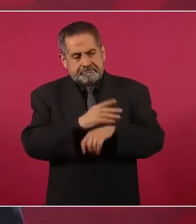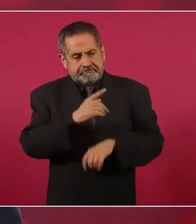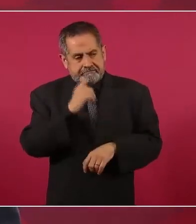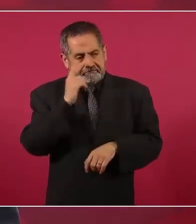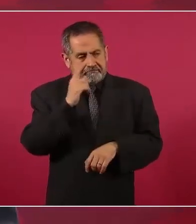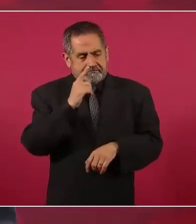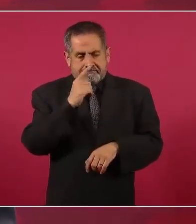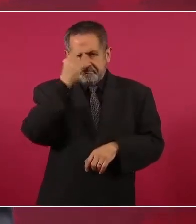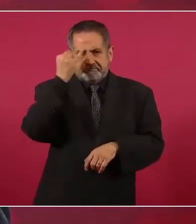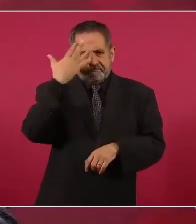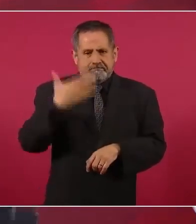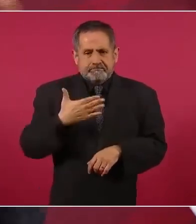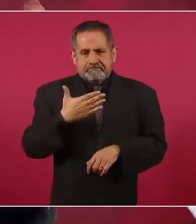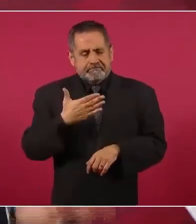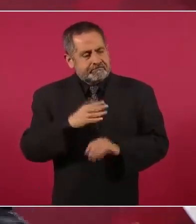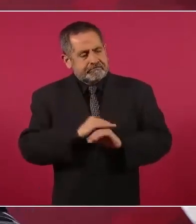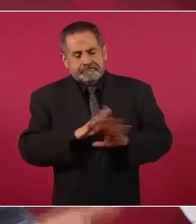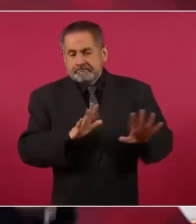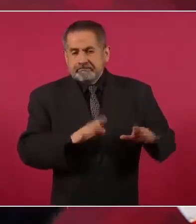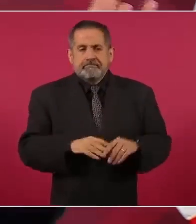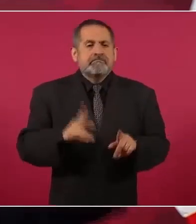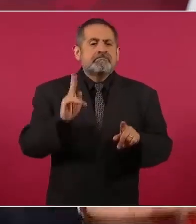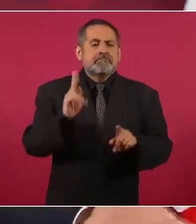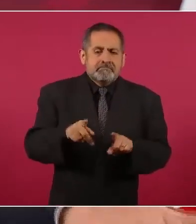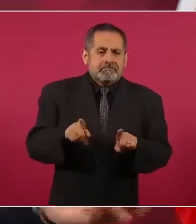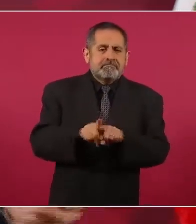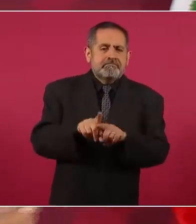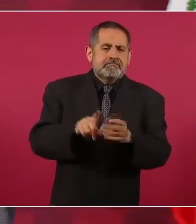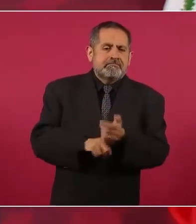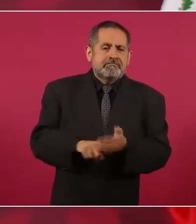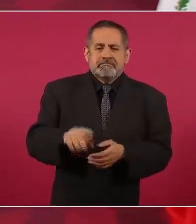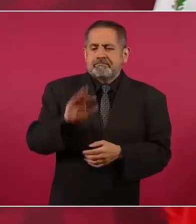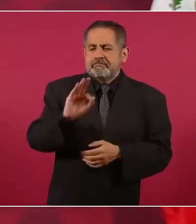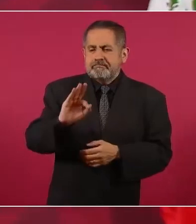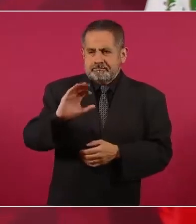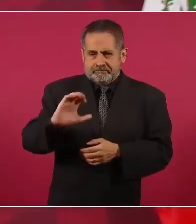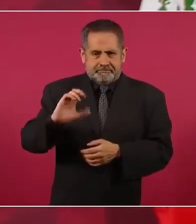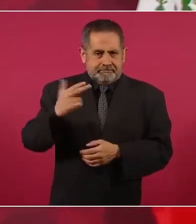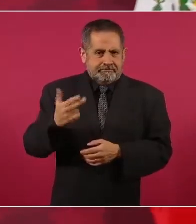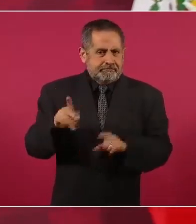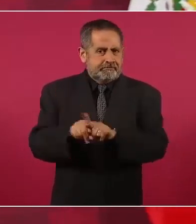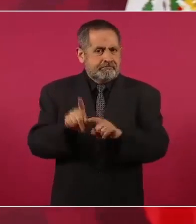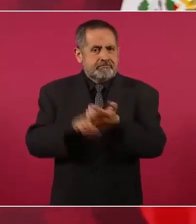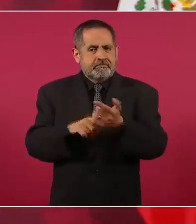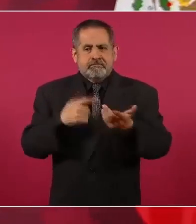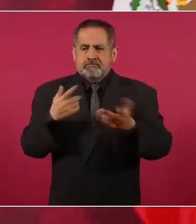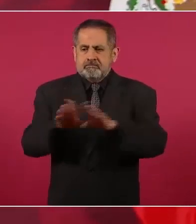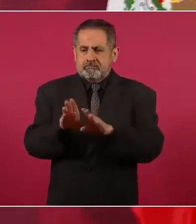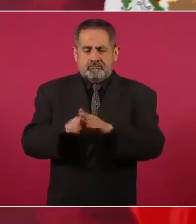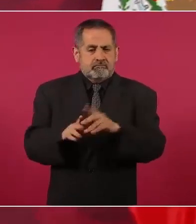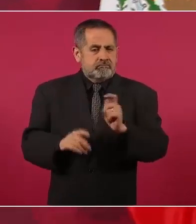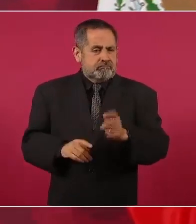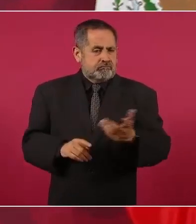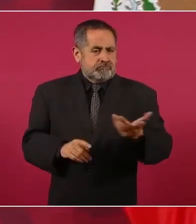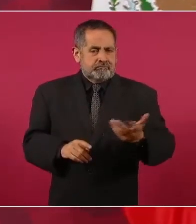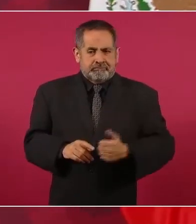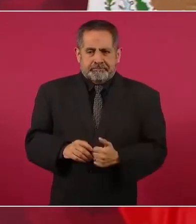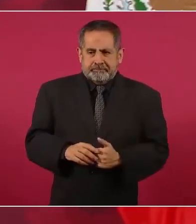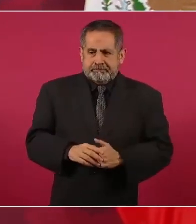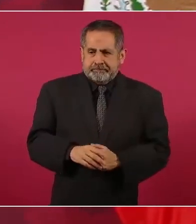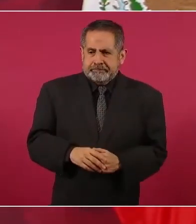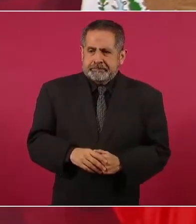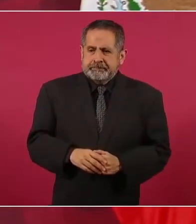En el caso de Calderón, imagínense que